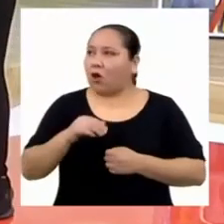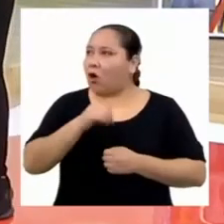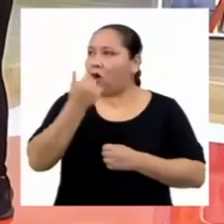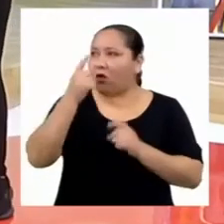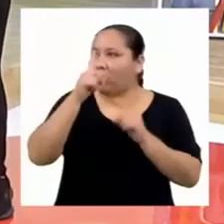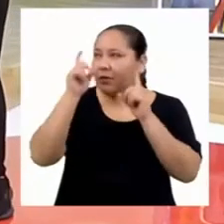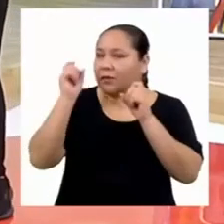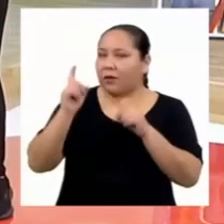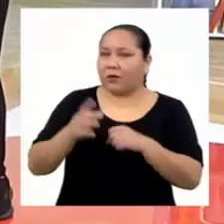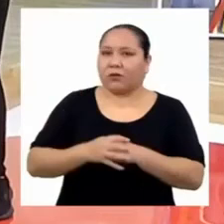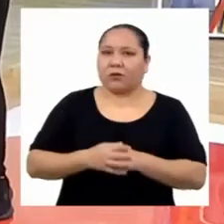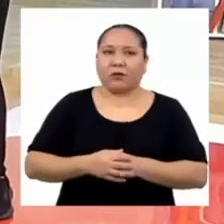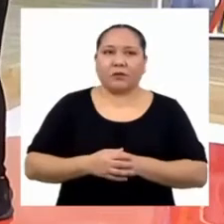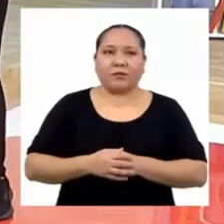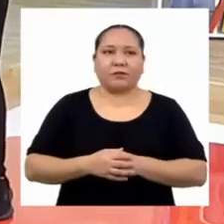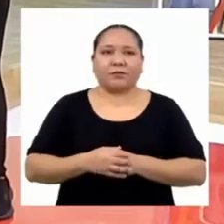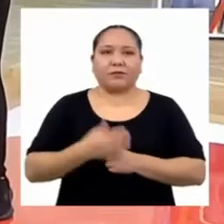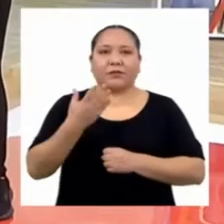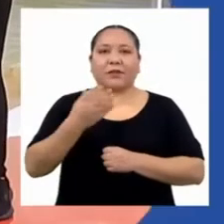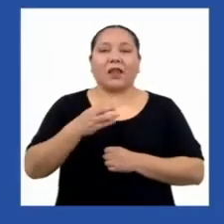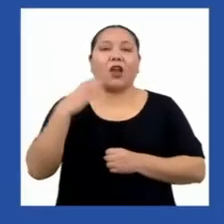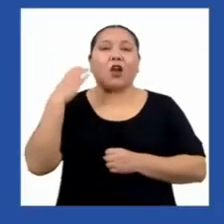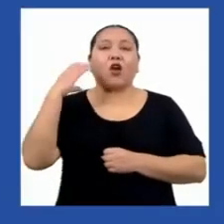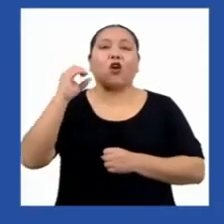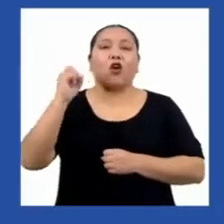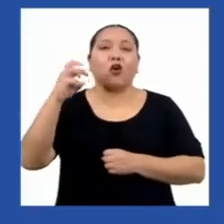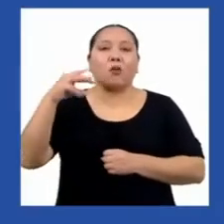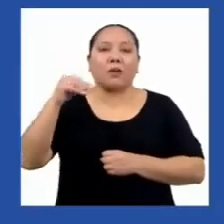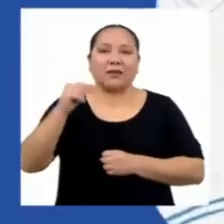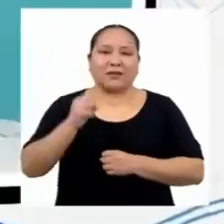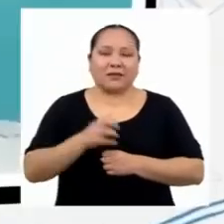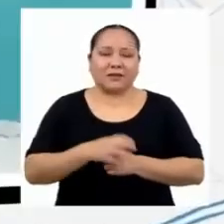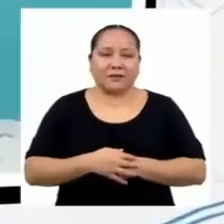más que viene con Giret desde Comas.